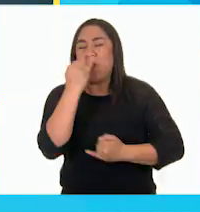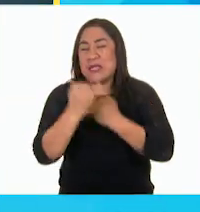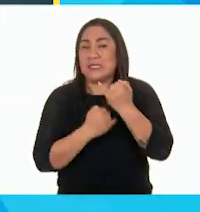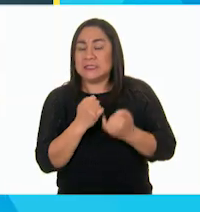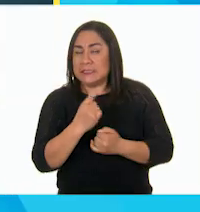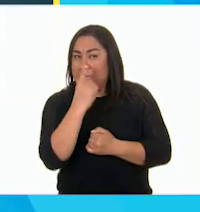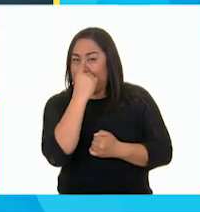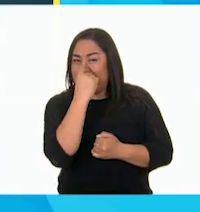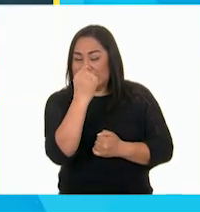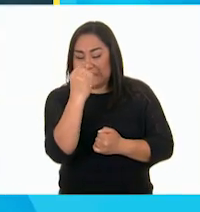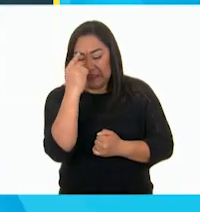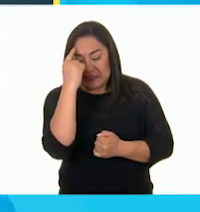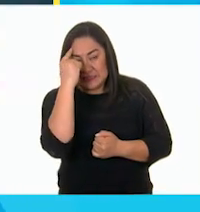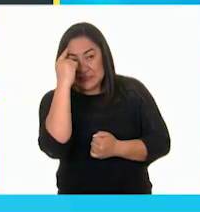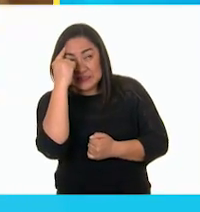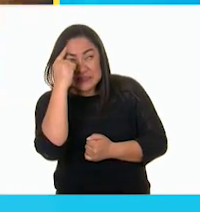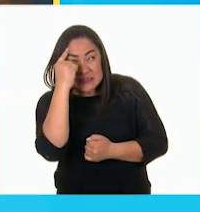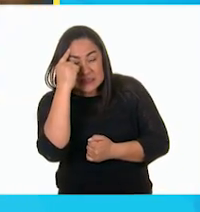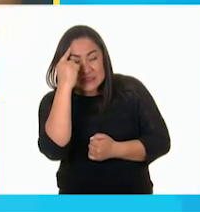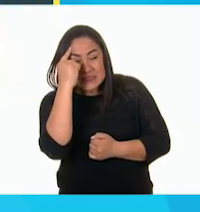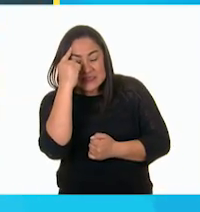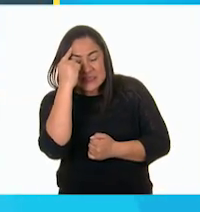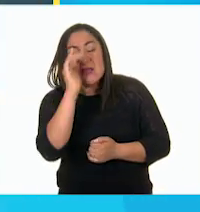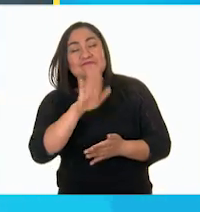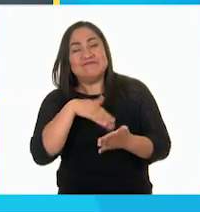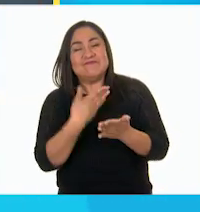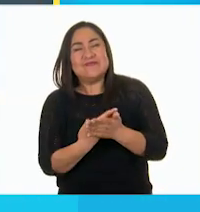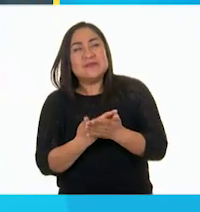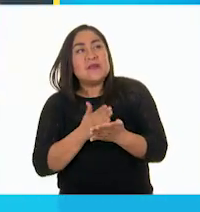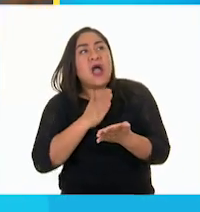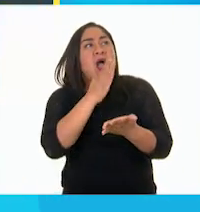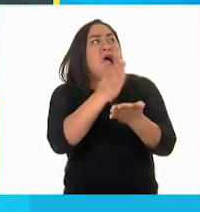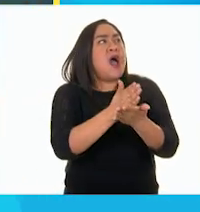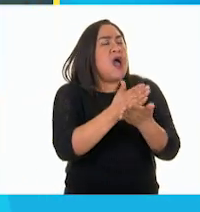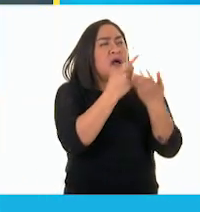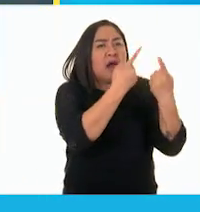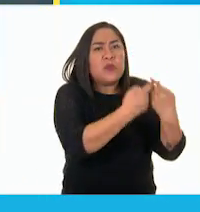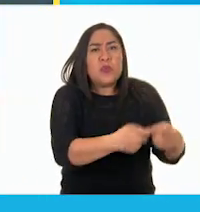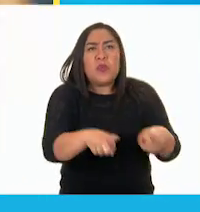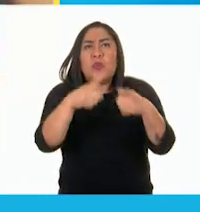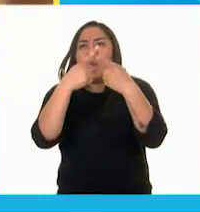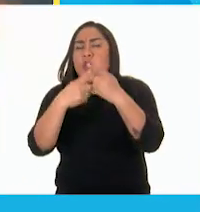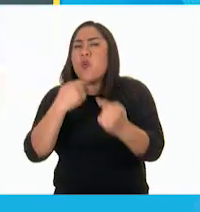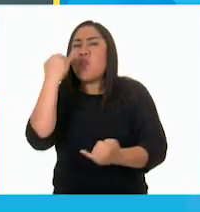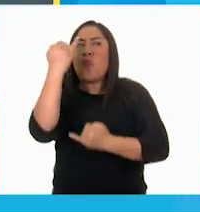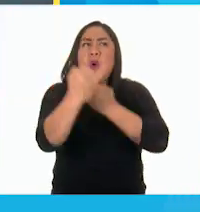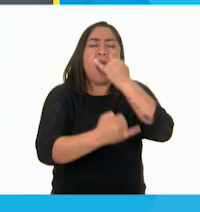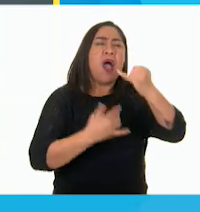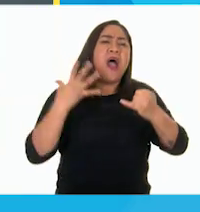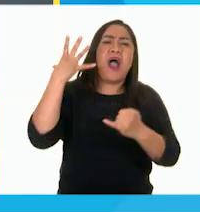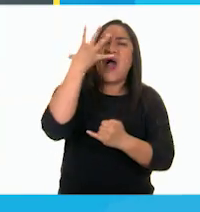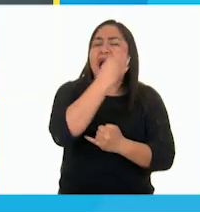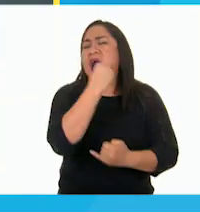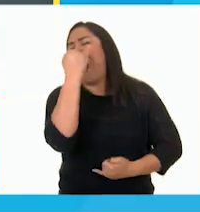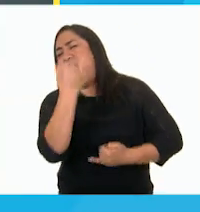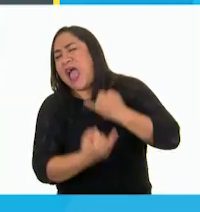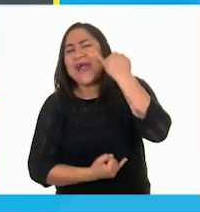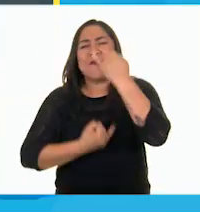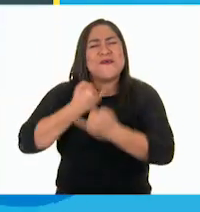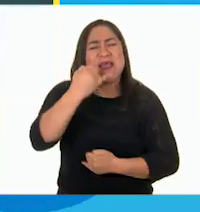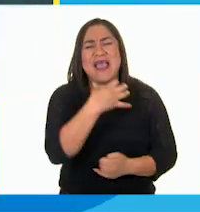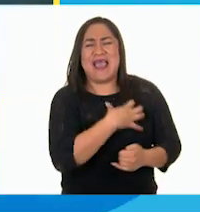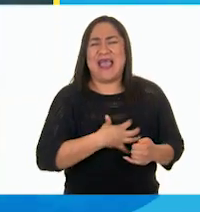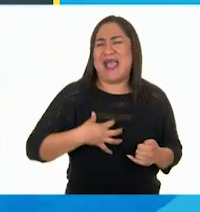curioso y aceptó. Llegaron al paraíso de los juguetes, donde comenzaron a jugar y a estar bien contentos.